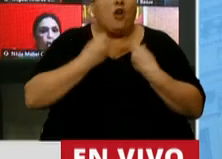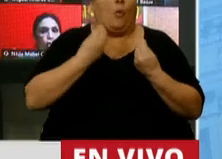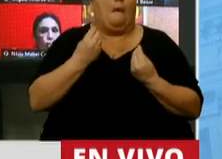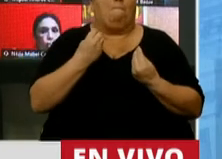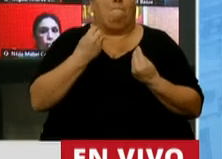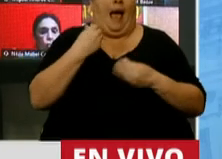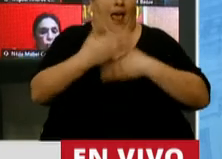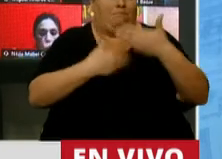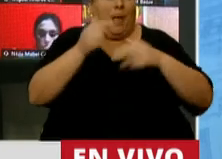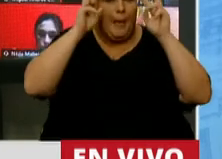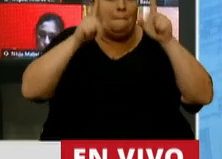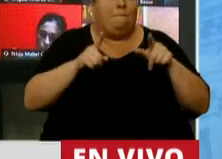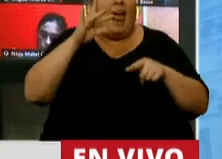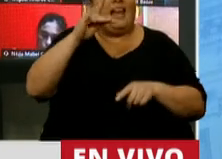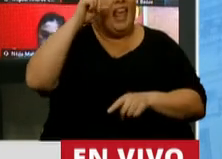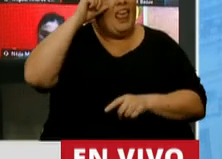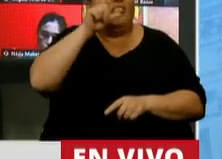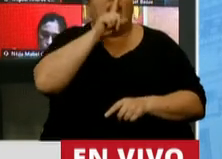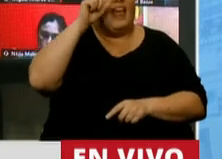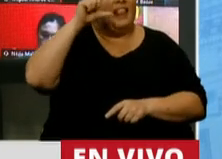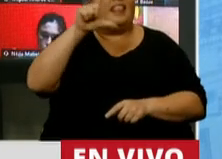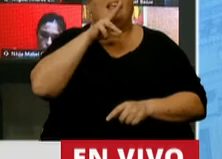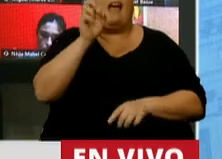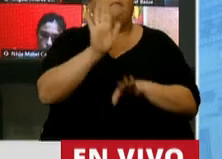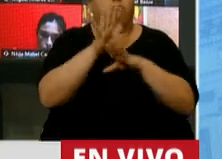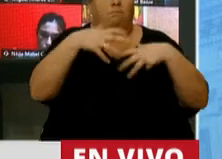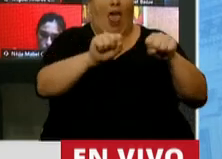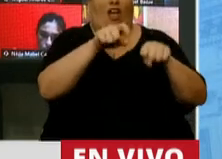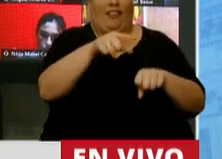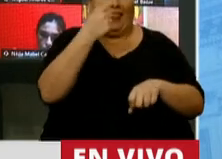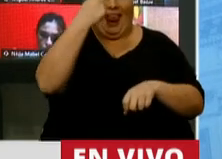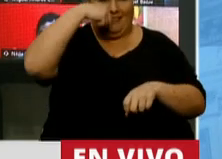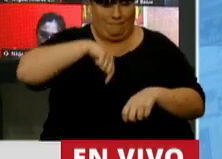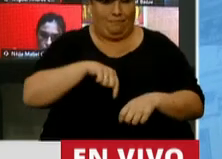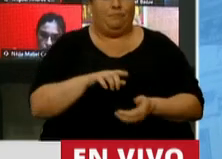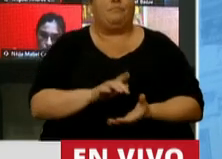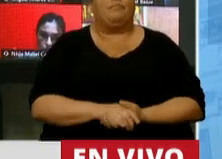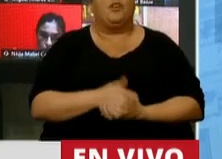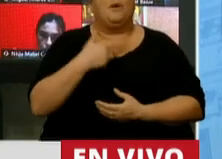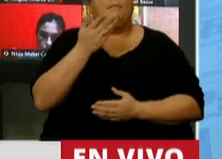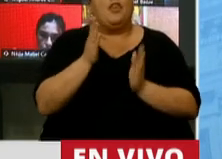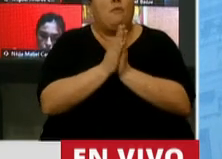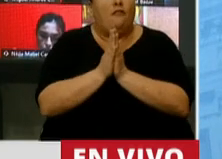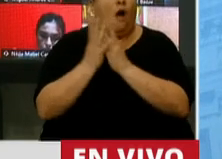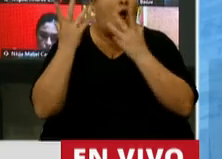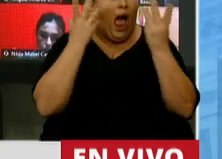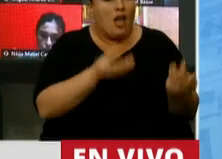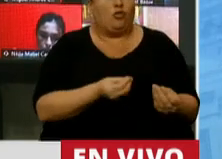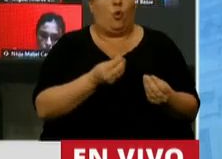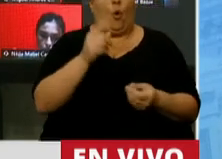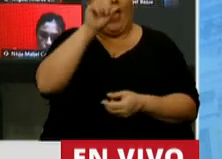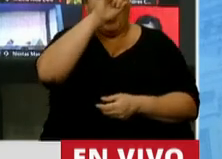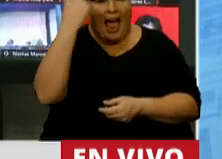llevar adelante el plan Detectar. Y apelo a que esta ayuda de